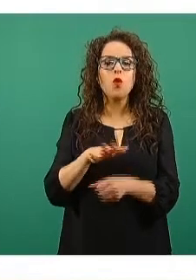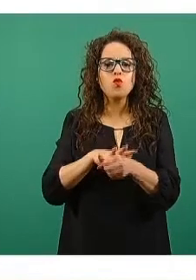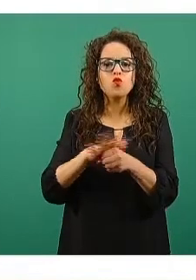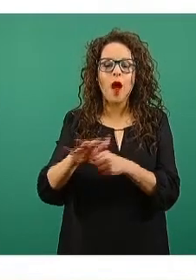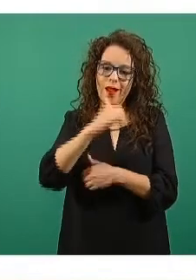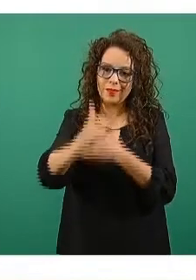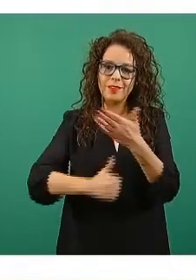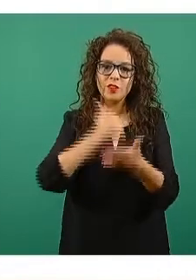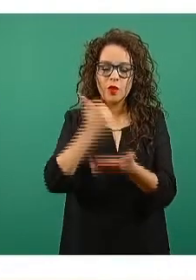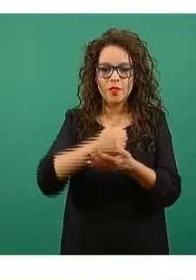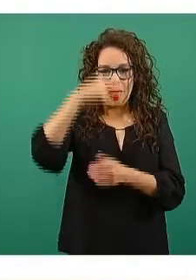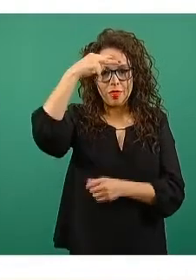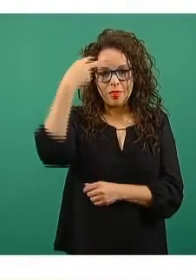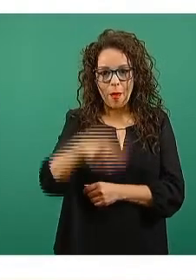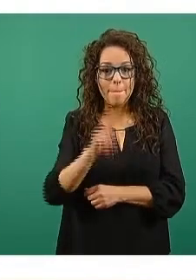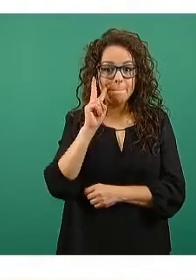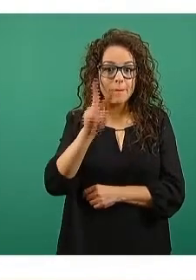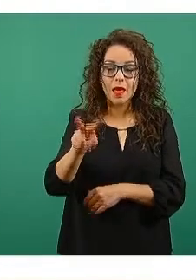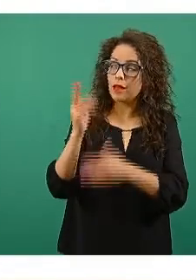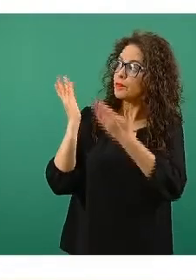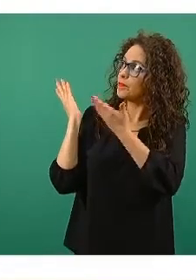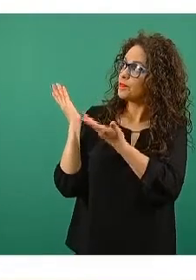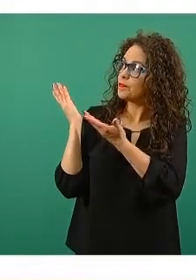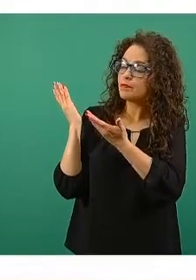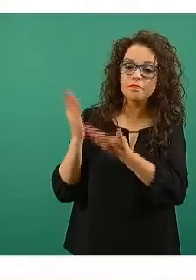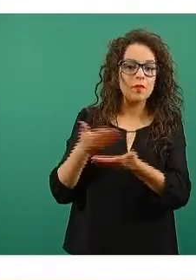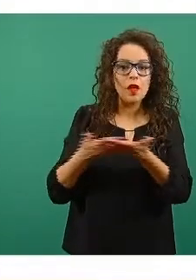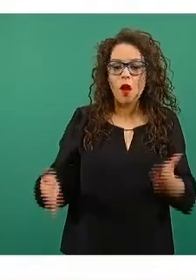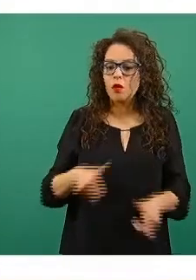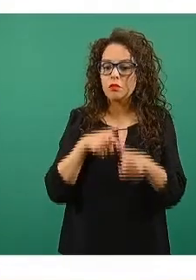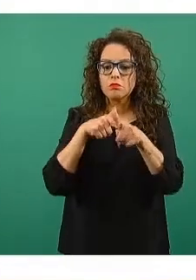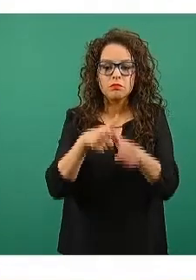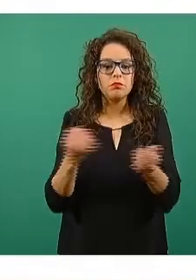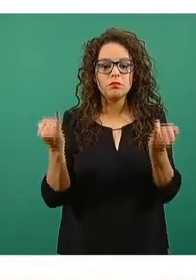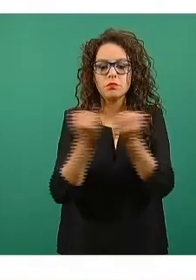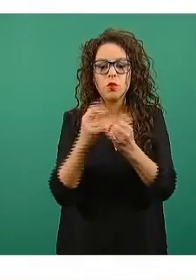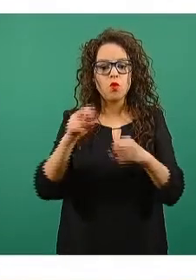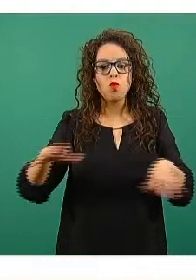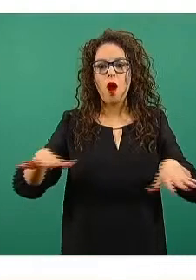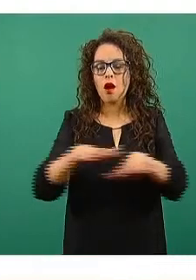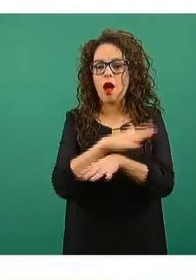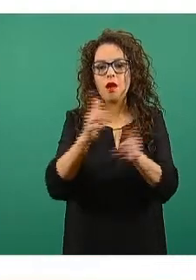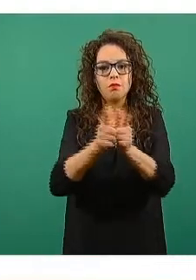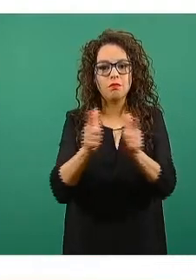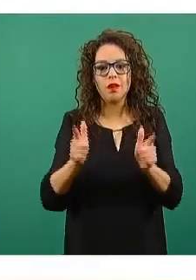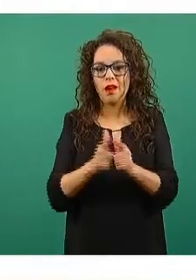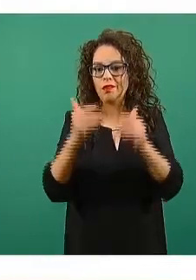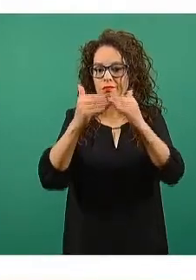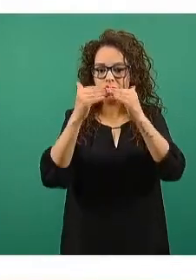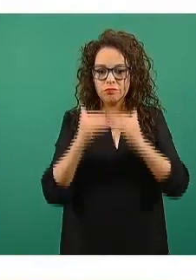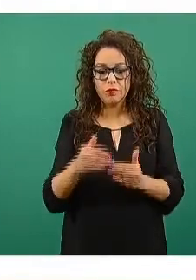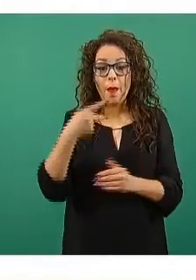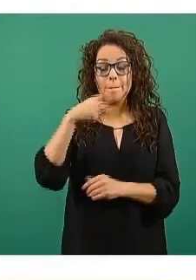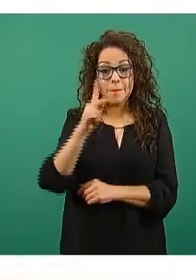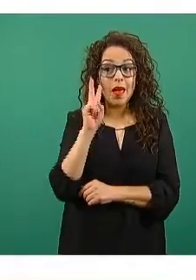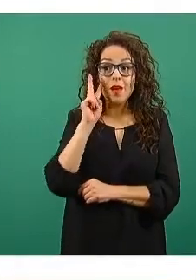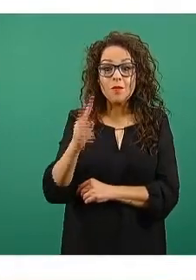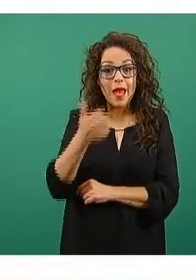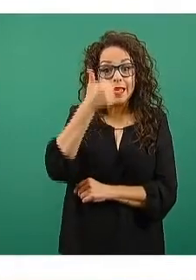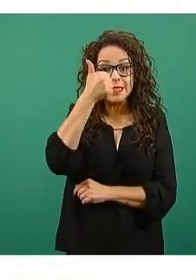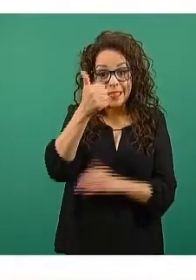de México, que para el día de hoy no cambia de grupos, pero lo que pueden observar es que seis entidades se encuentran entre